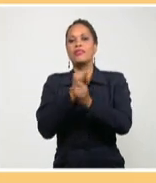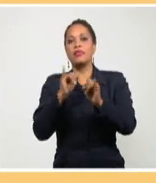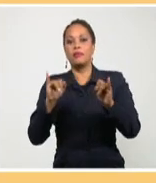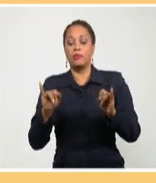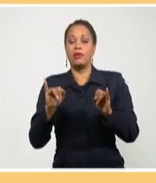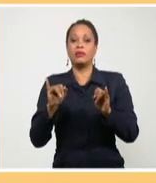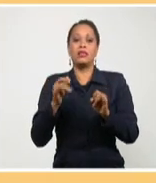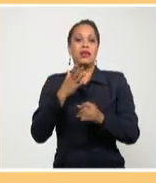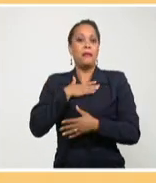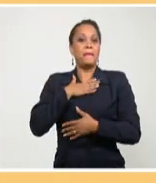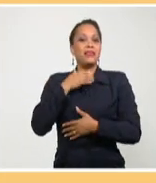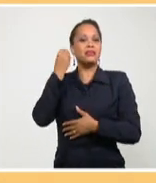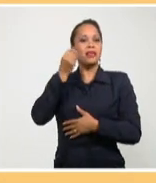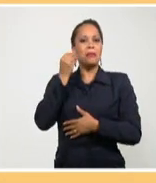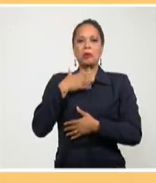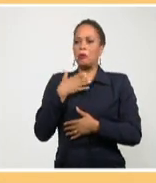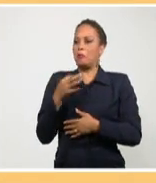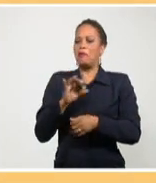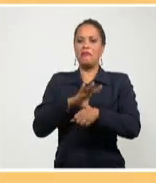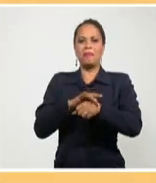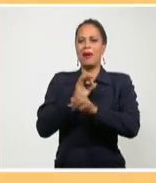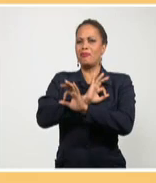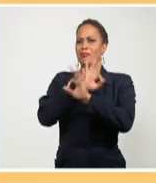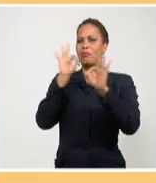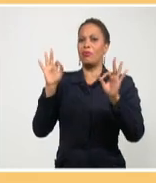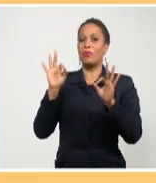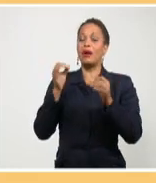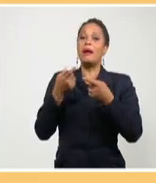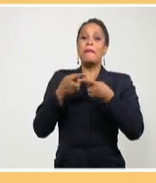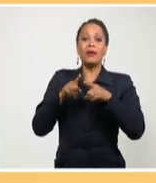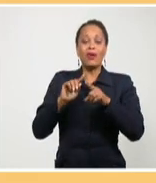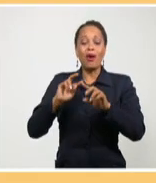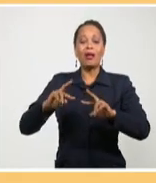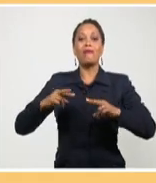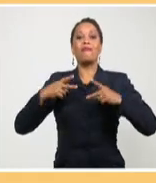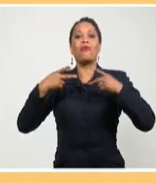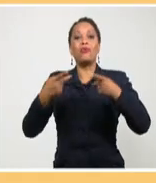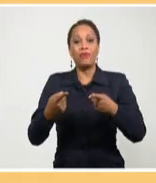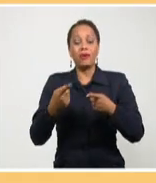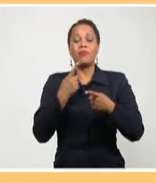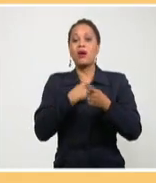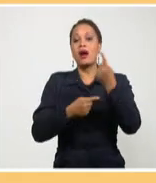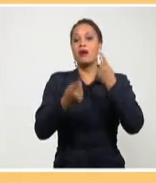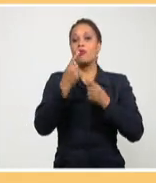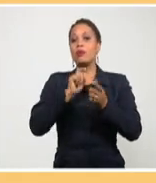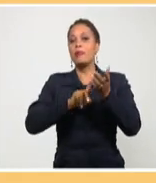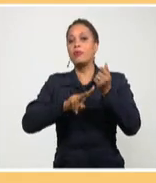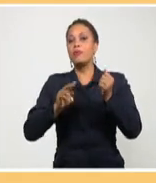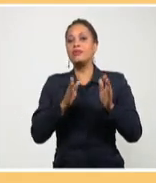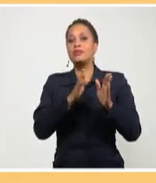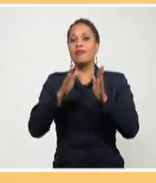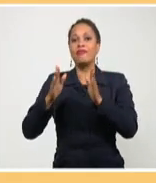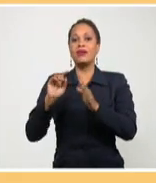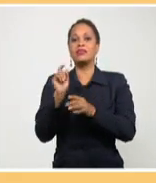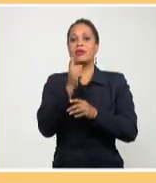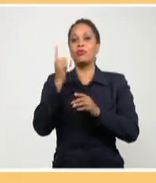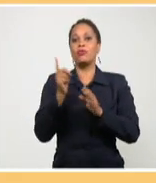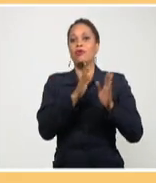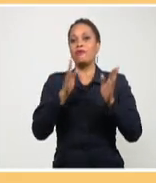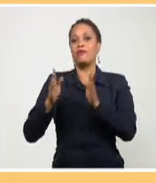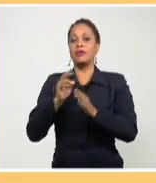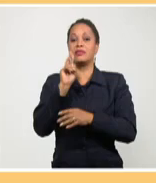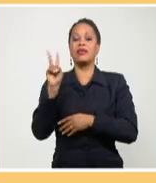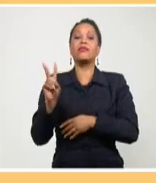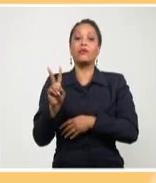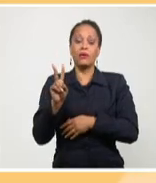inmunes, nos confiamos. Tanto fue así que hoy volvemos desde algunas provincias a la fase 1 y 2 y en el